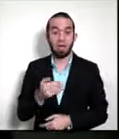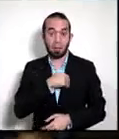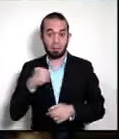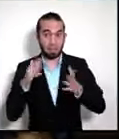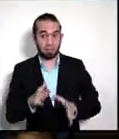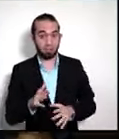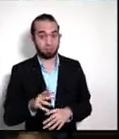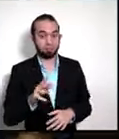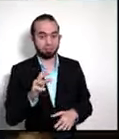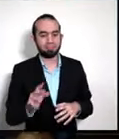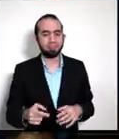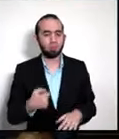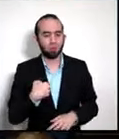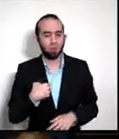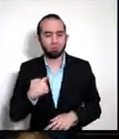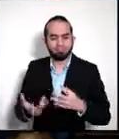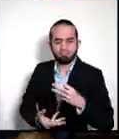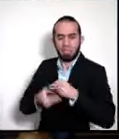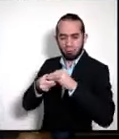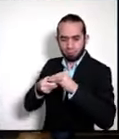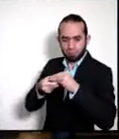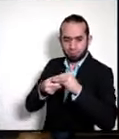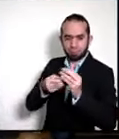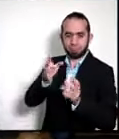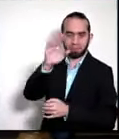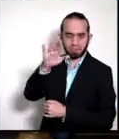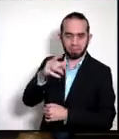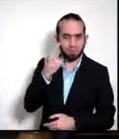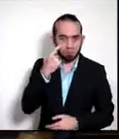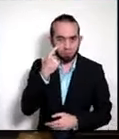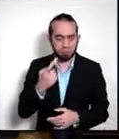solamente estamos resguardando